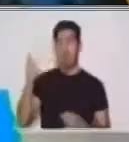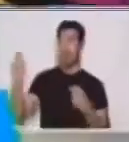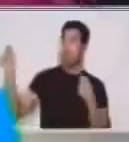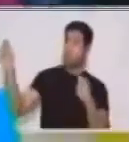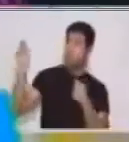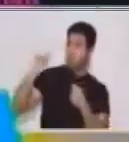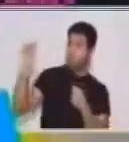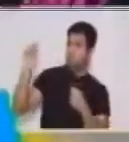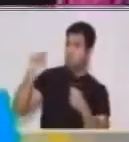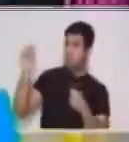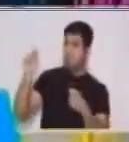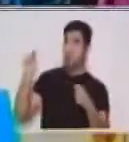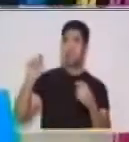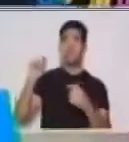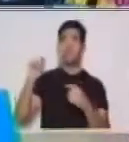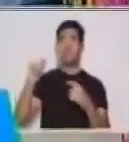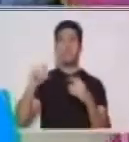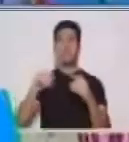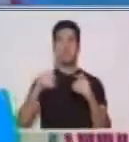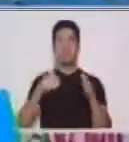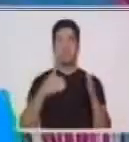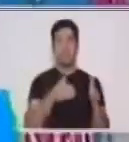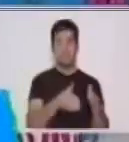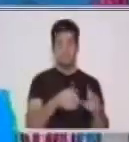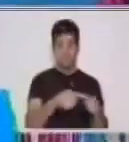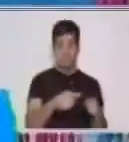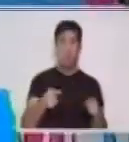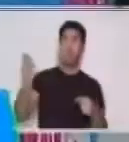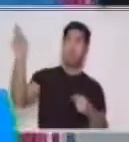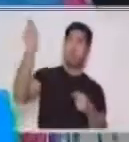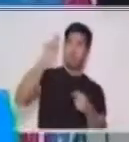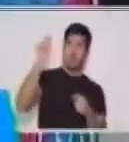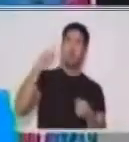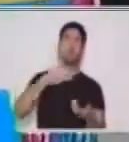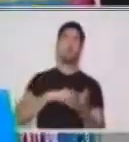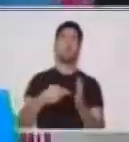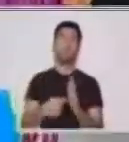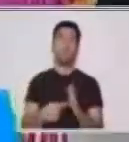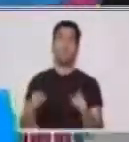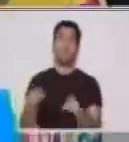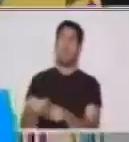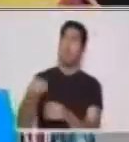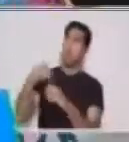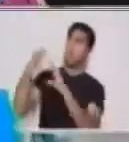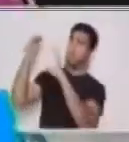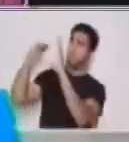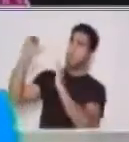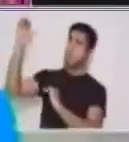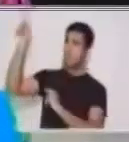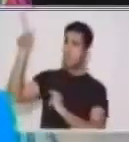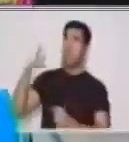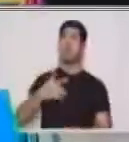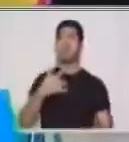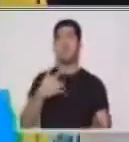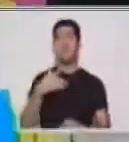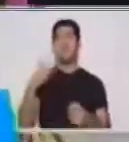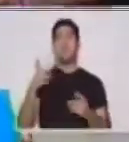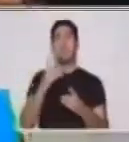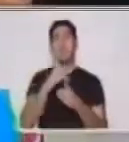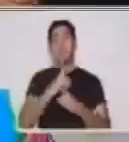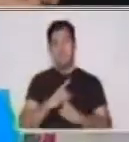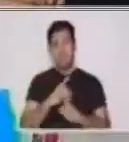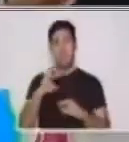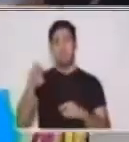barrilete sobre el cementerio le estamos dando ese mensaje a nuestros antepasados para que descansen en paz. Entonces,